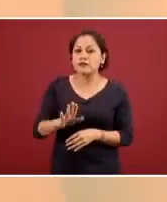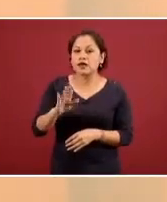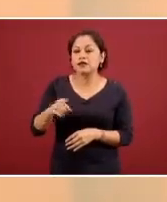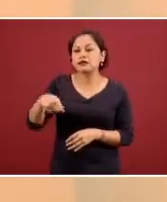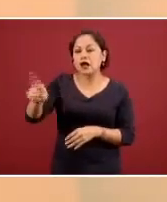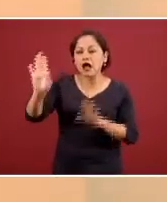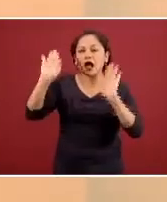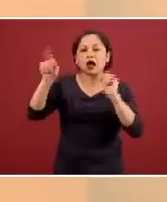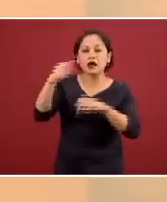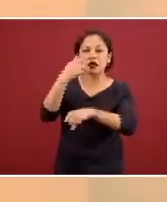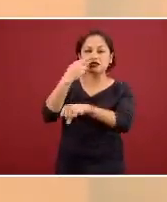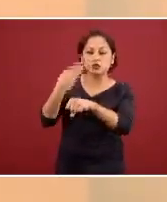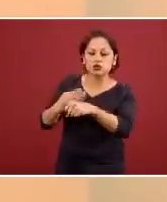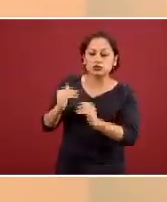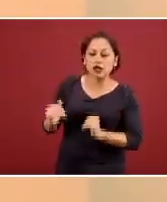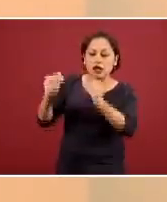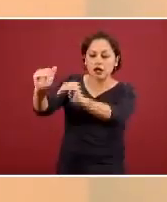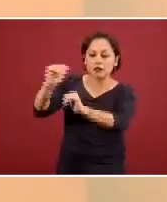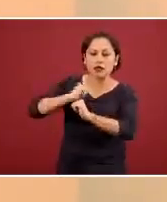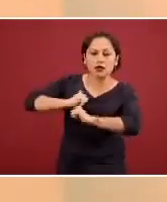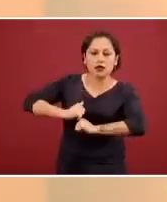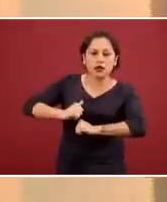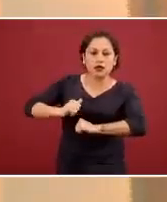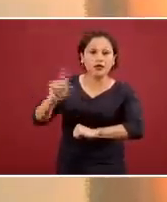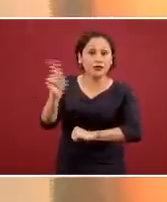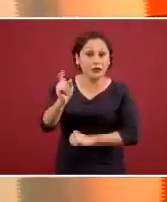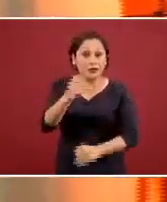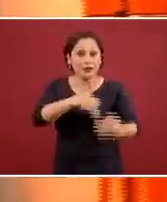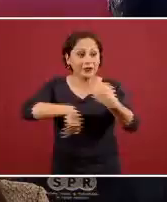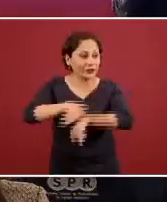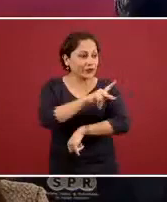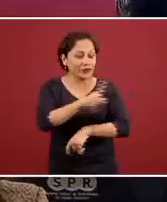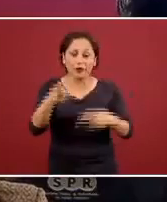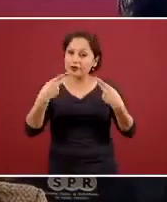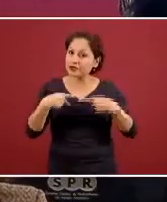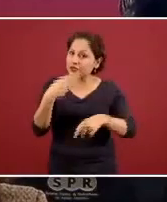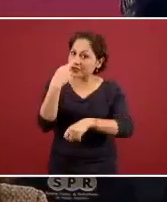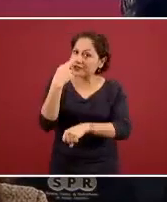solidaridad y de ayuda mutua entre todos los ciudadanos siguiente